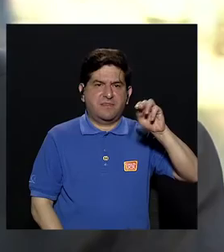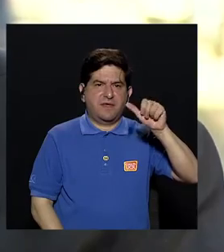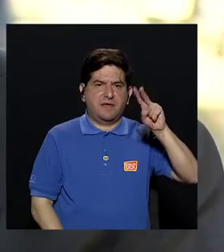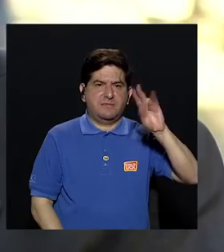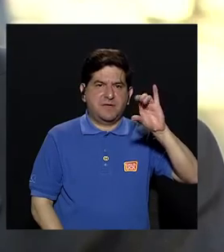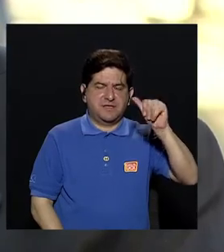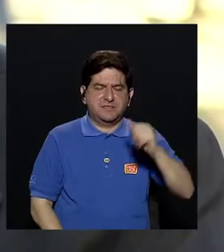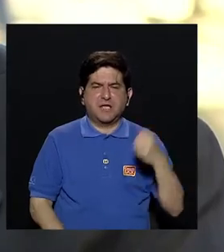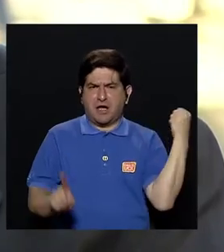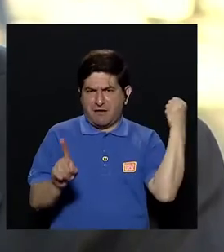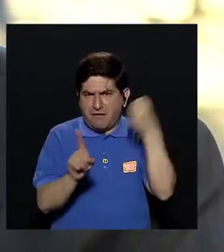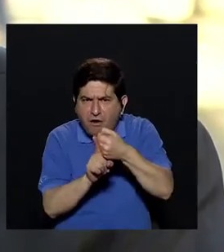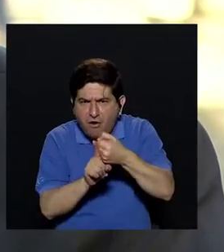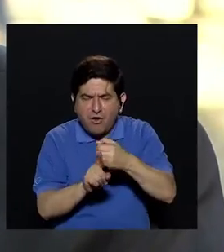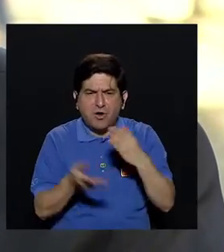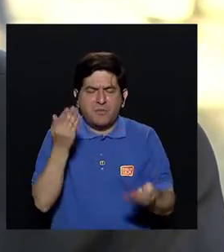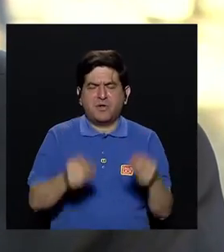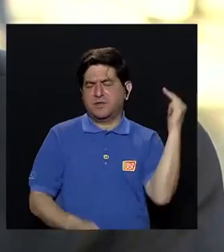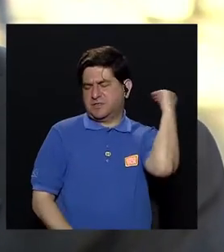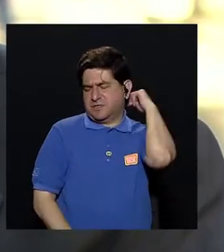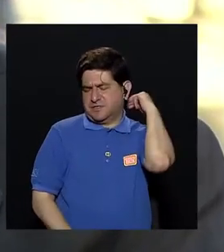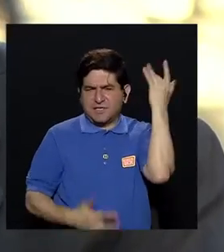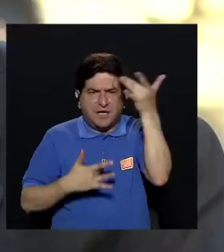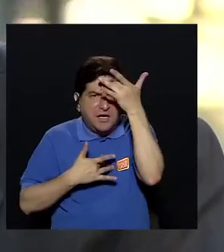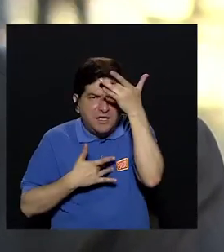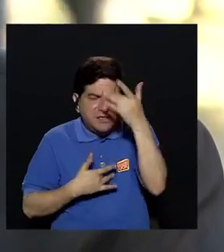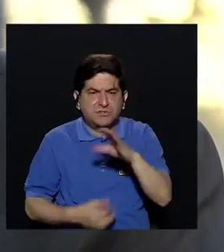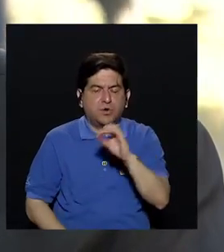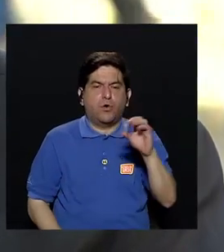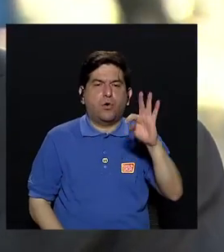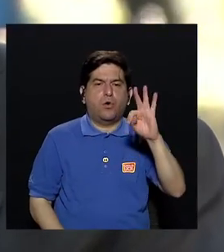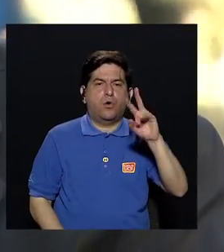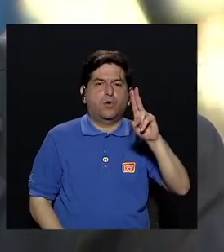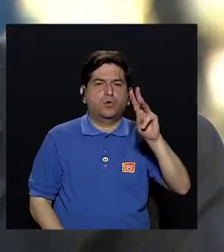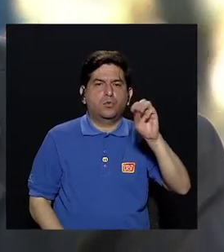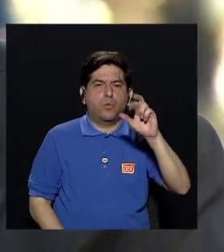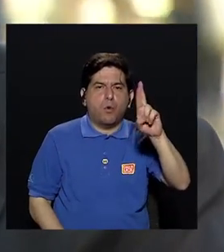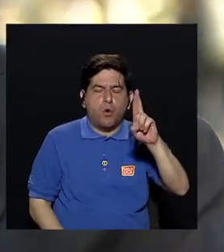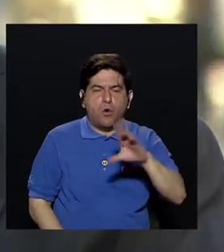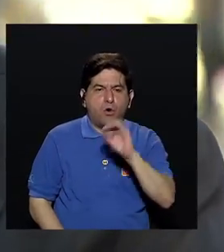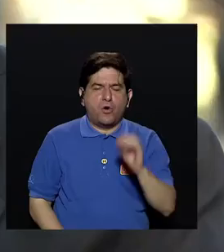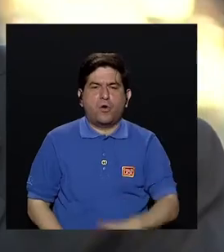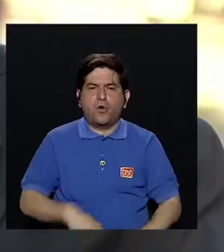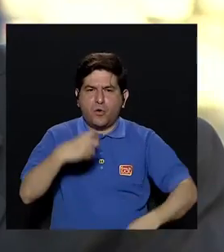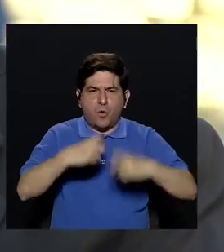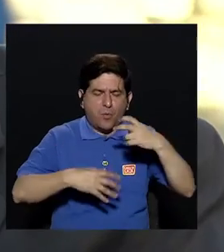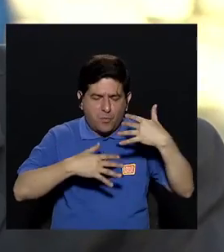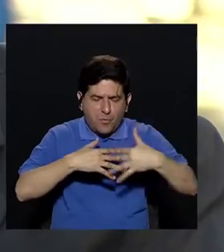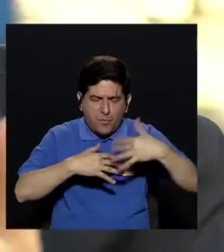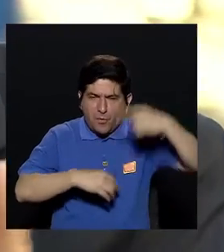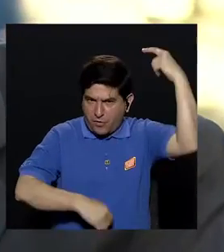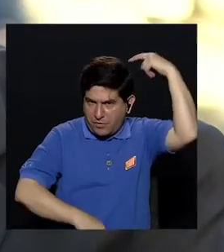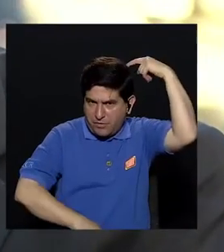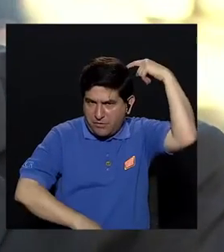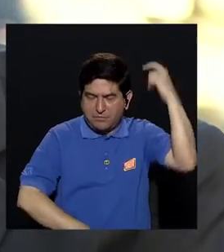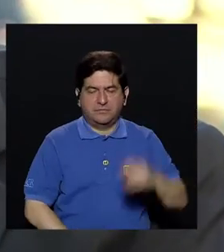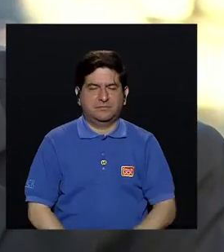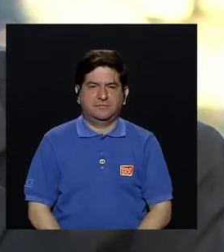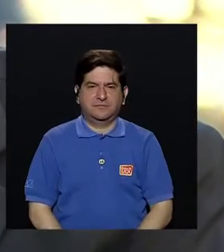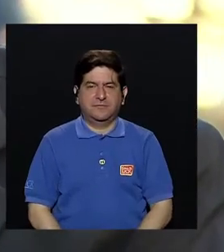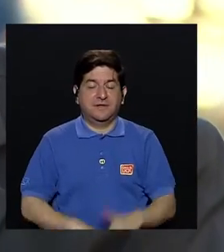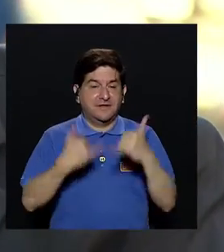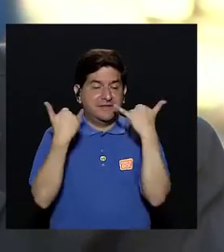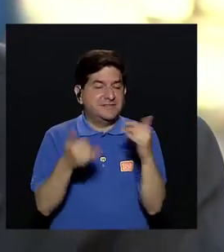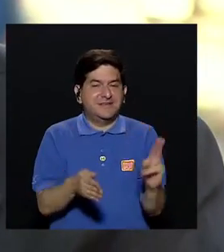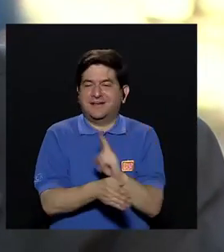trauma de cráneo, después de una meningitis, después de un tumor, después de un evento cerebrovascular, etc. De